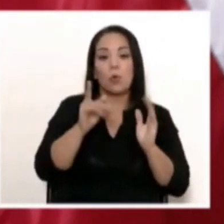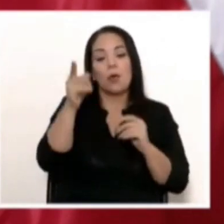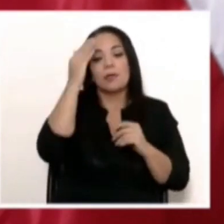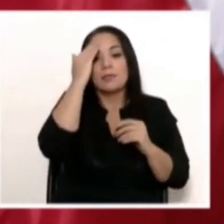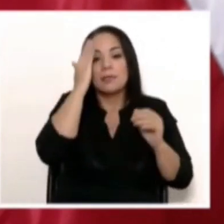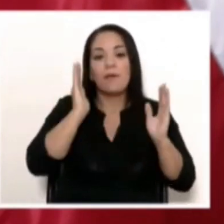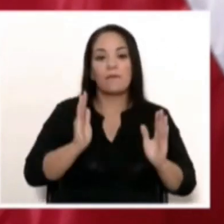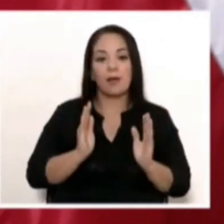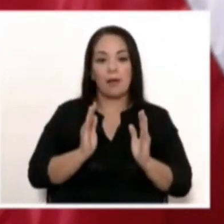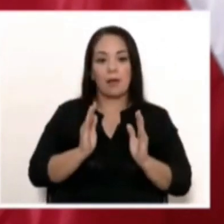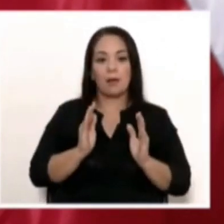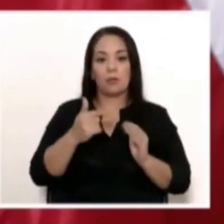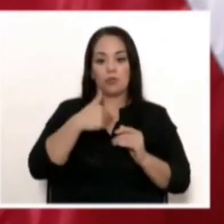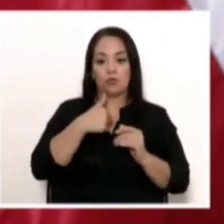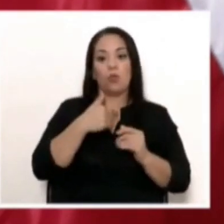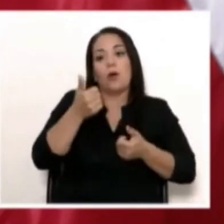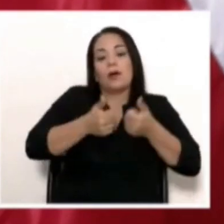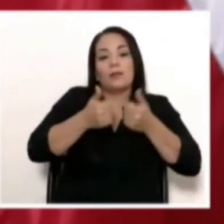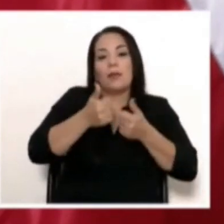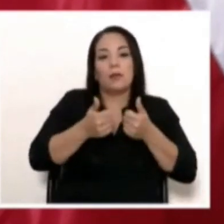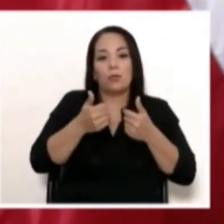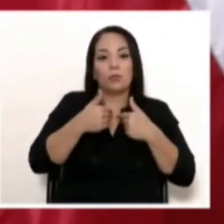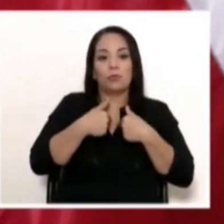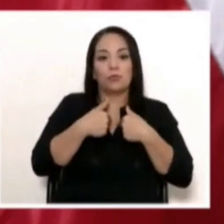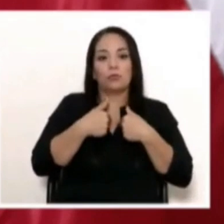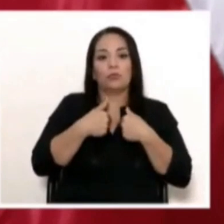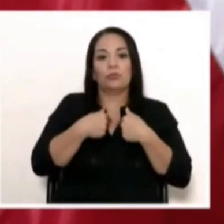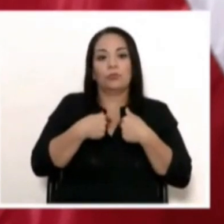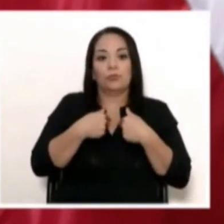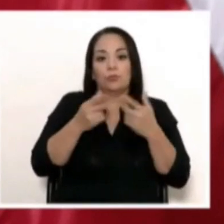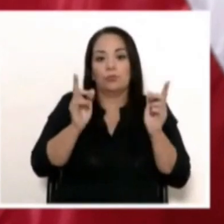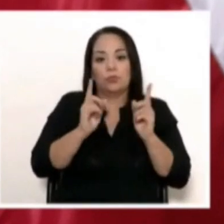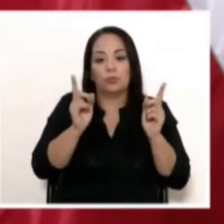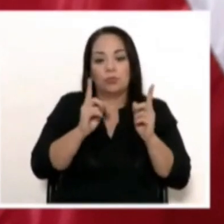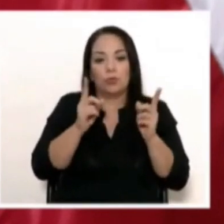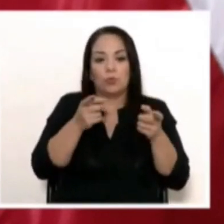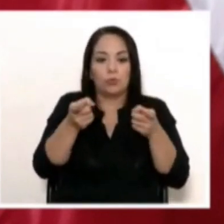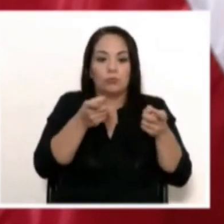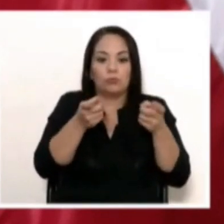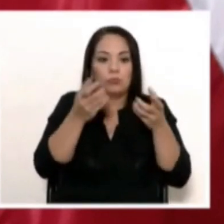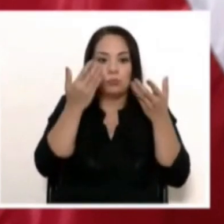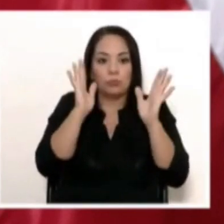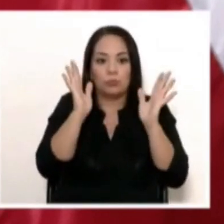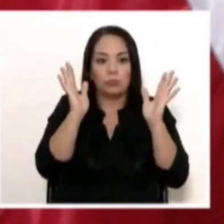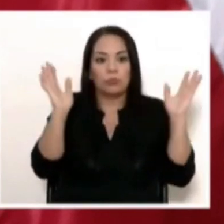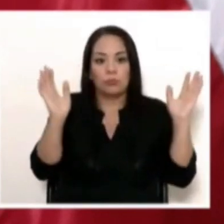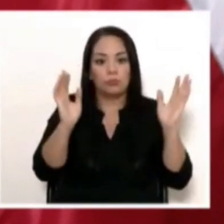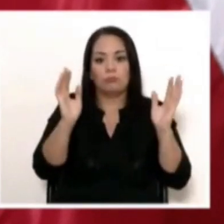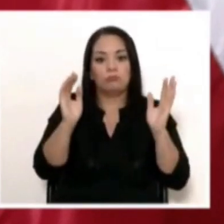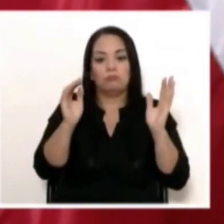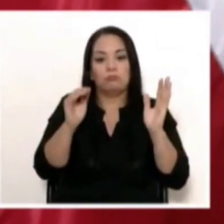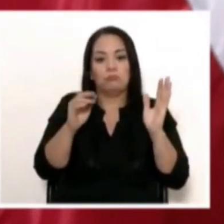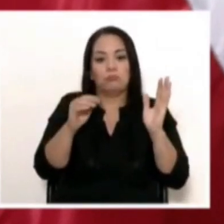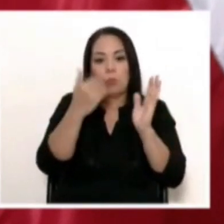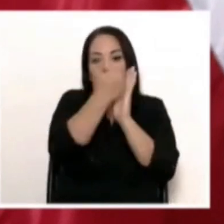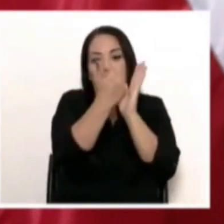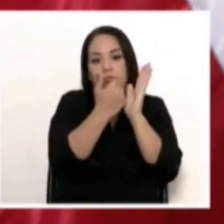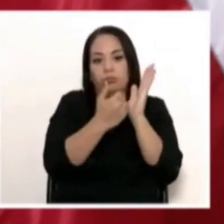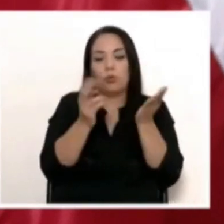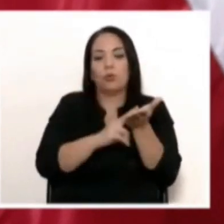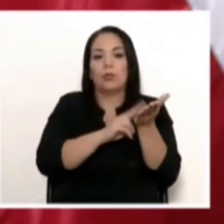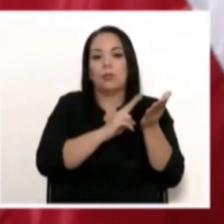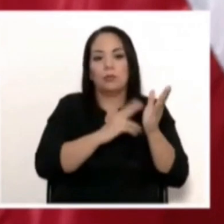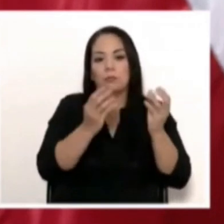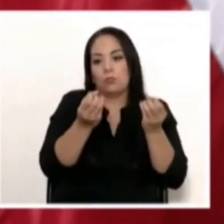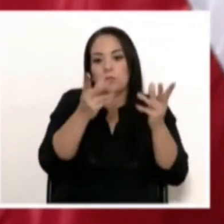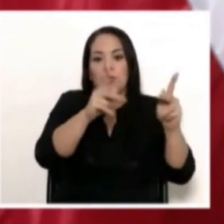sabrá, yo era candidato, yo no estaba manejando los temas administrativos ni términos de referencia de la gran